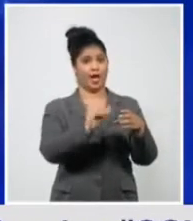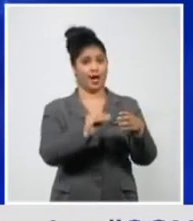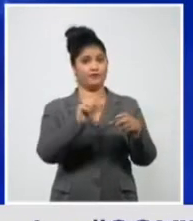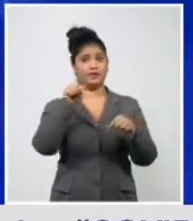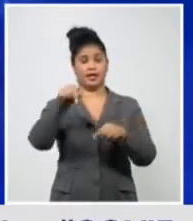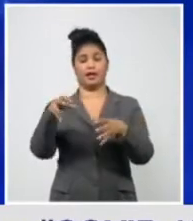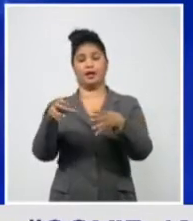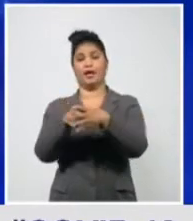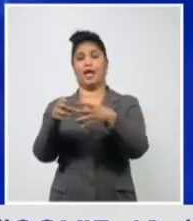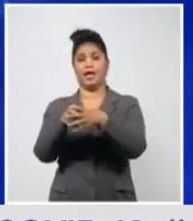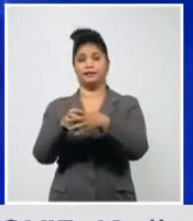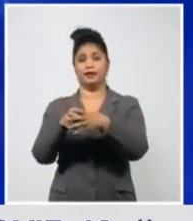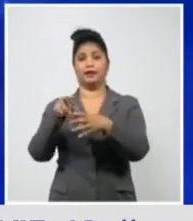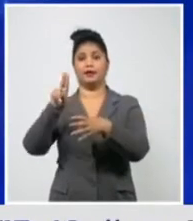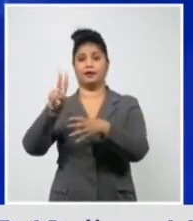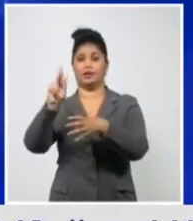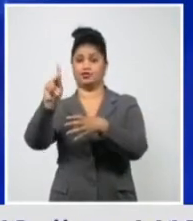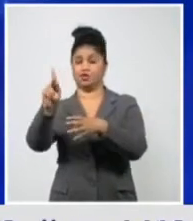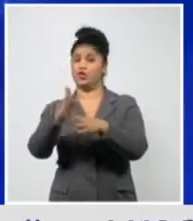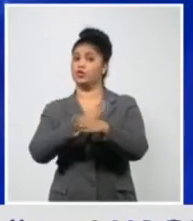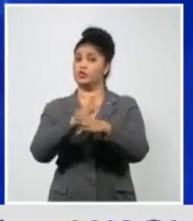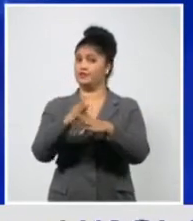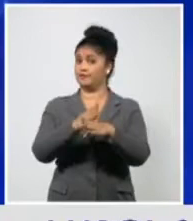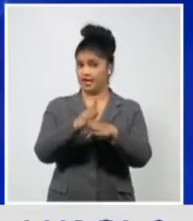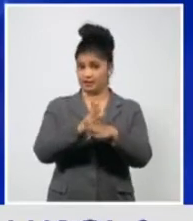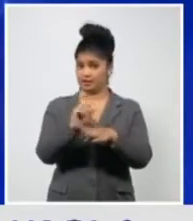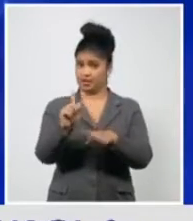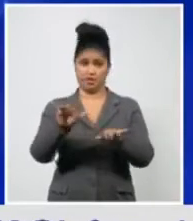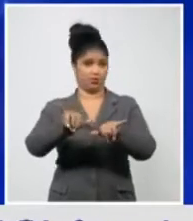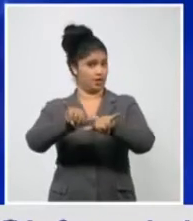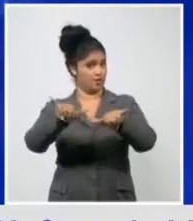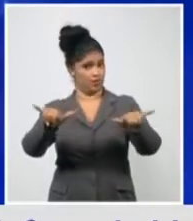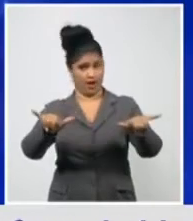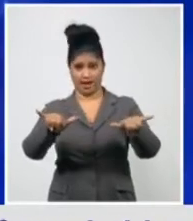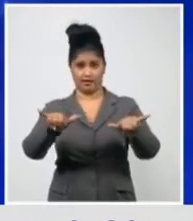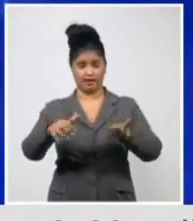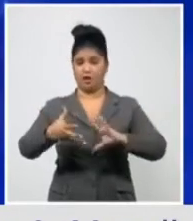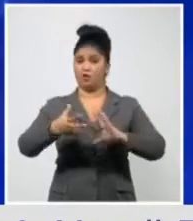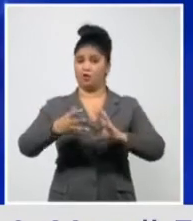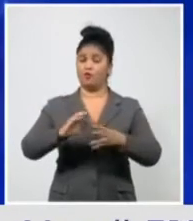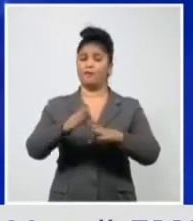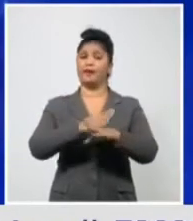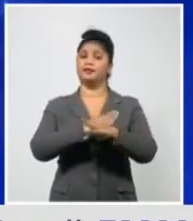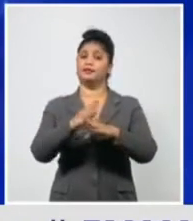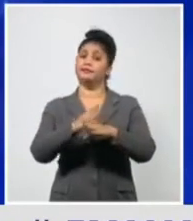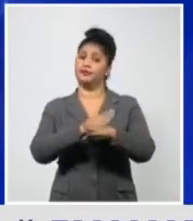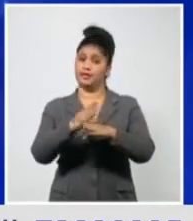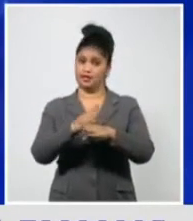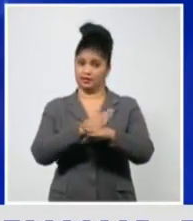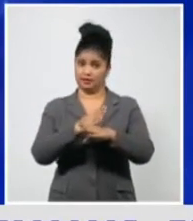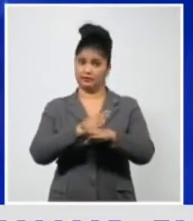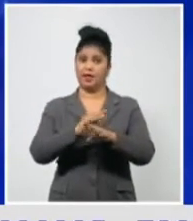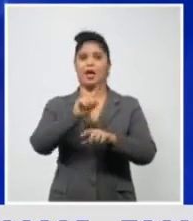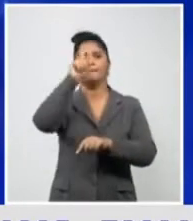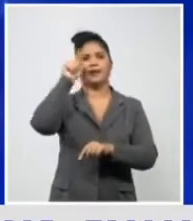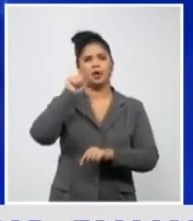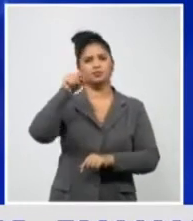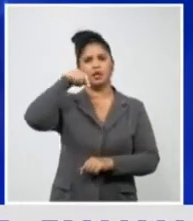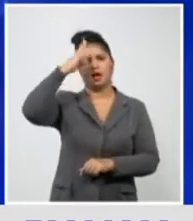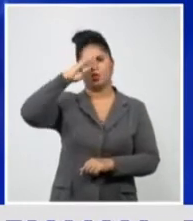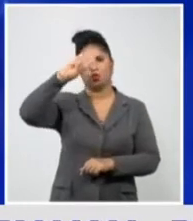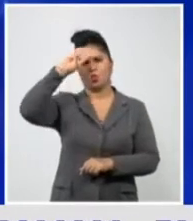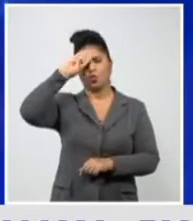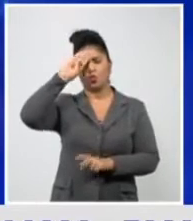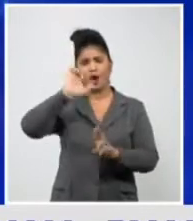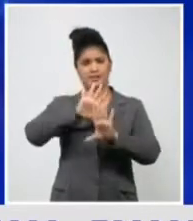todo lo que se perdió, y que nosotros también asistimos a eso ahí. Y, realmente, es algo